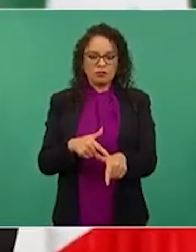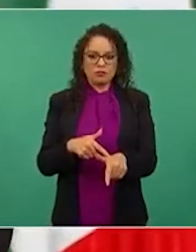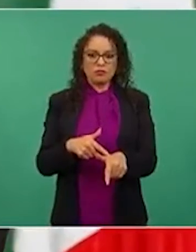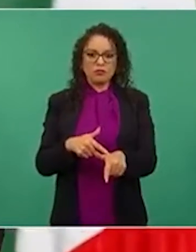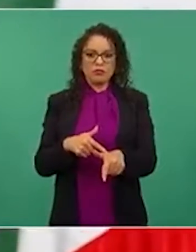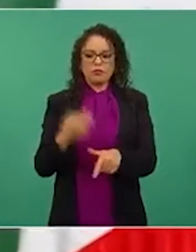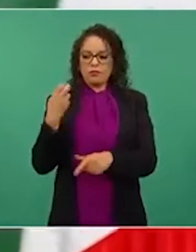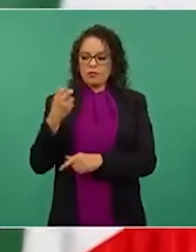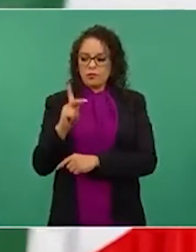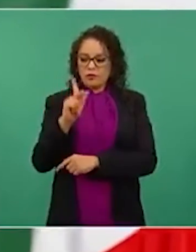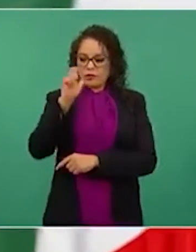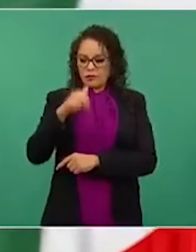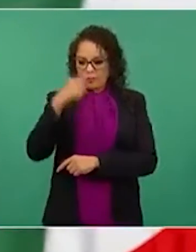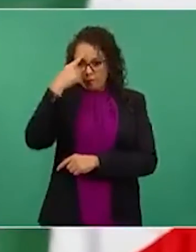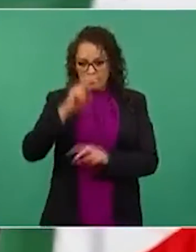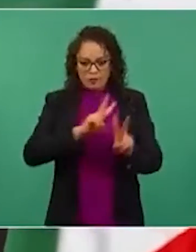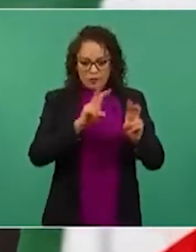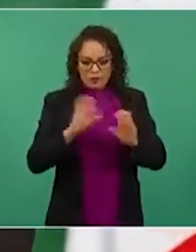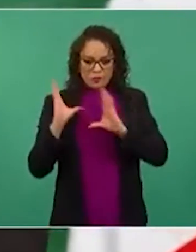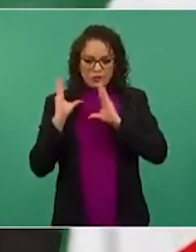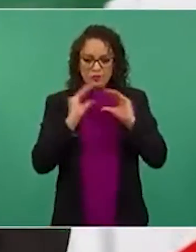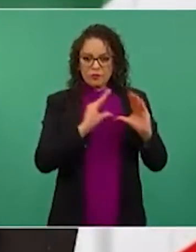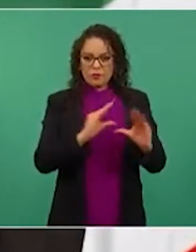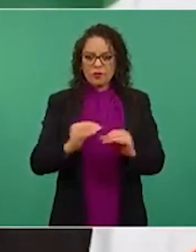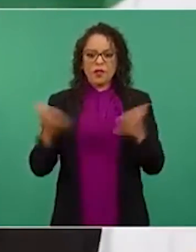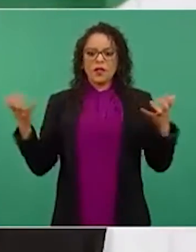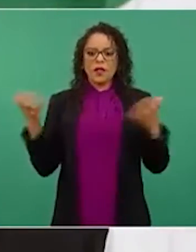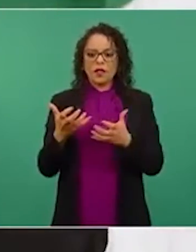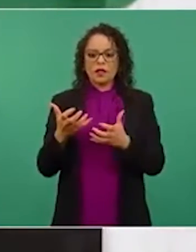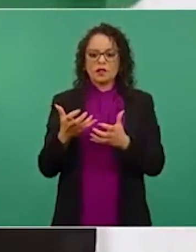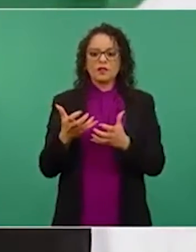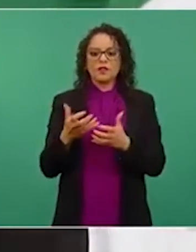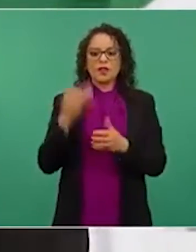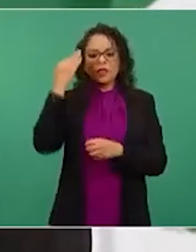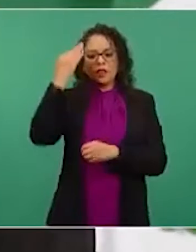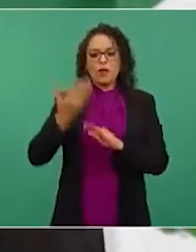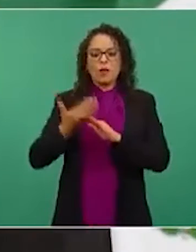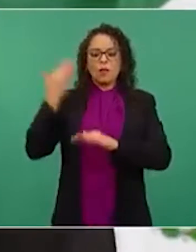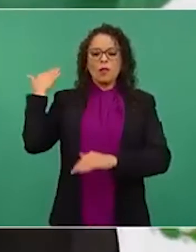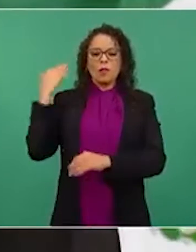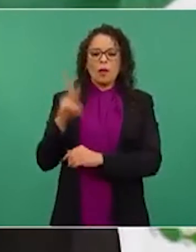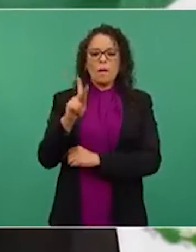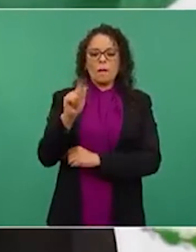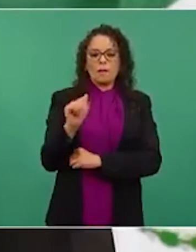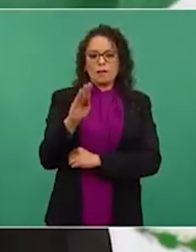era don Pablo González Casanova, un gran rector,